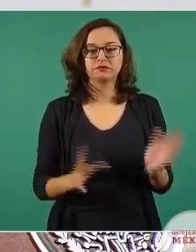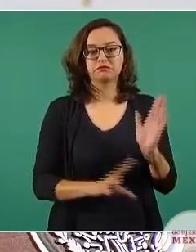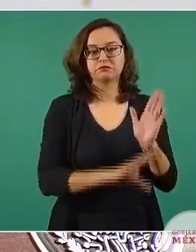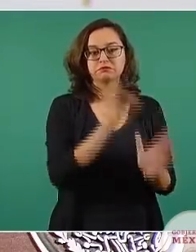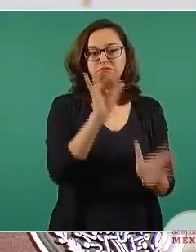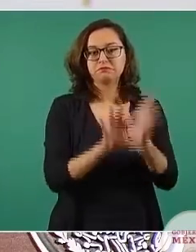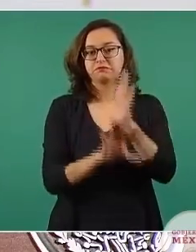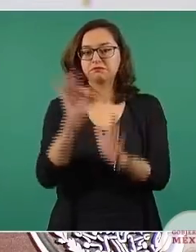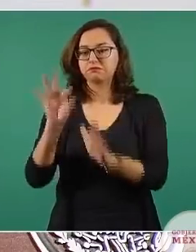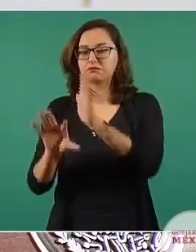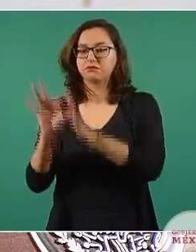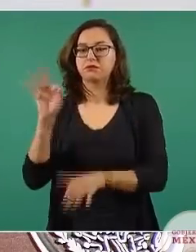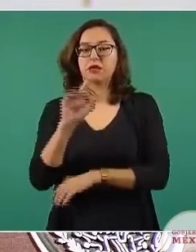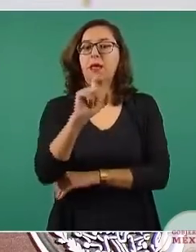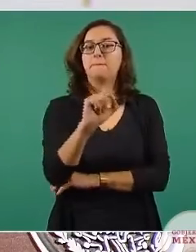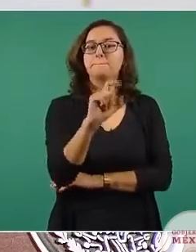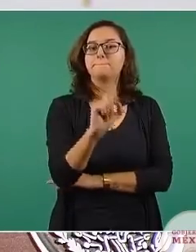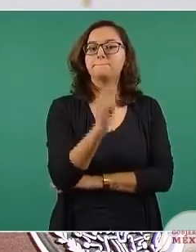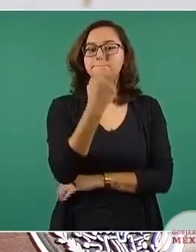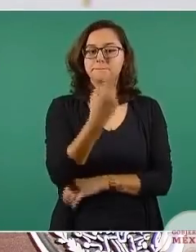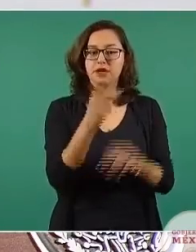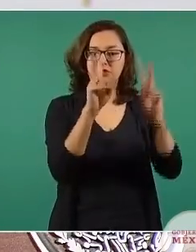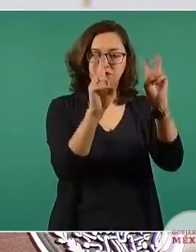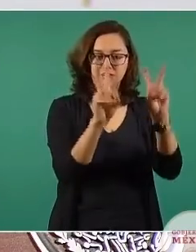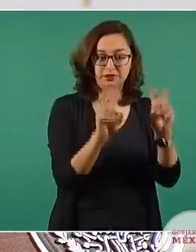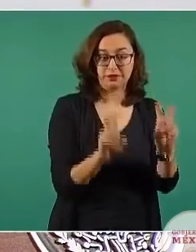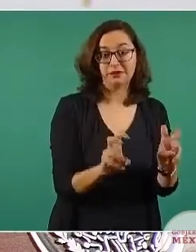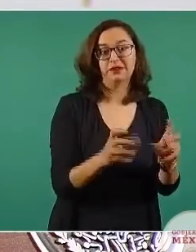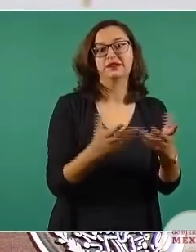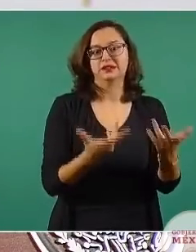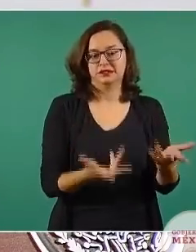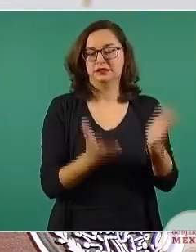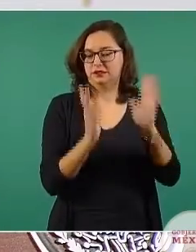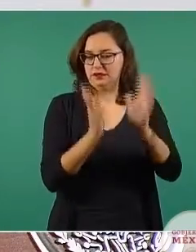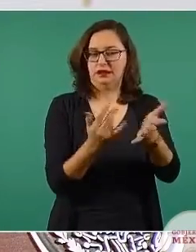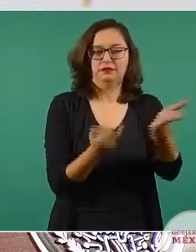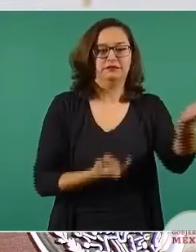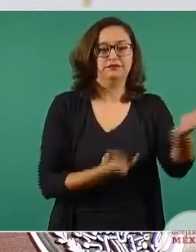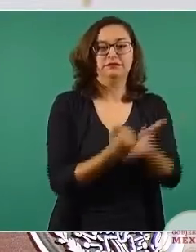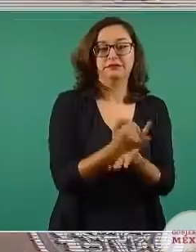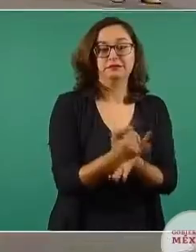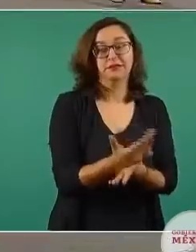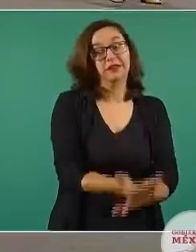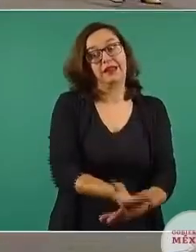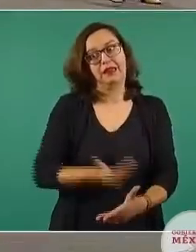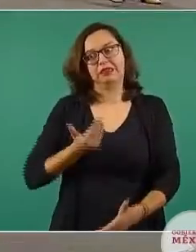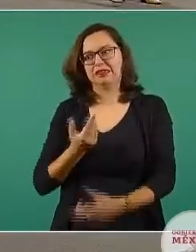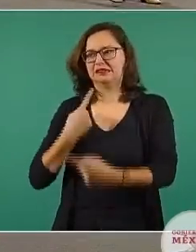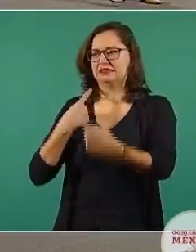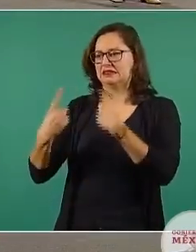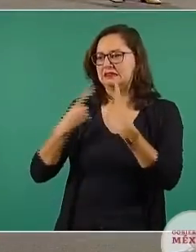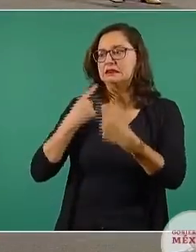títulos tras largas discusiones en el Consejo Editorial del Fondo de Cultura